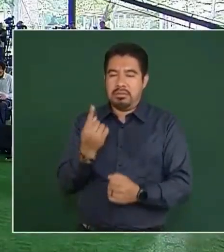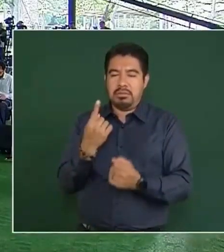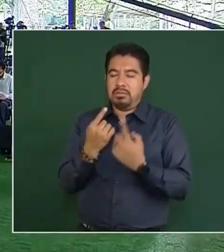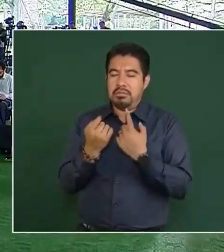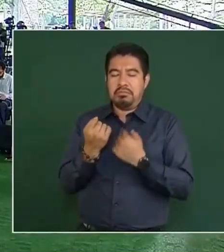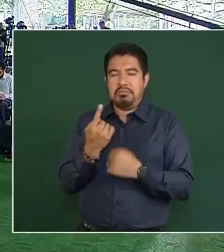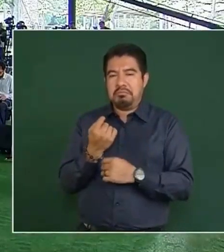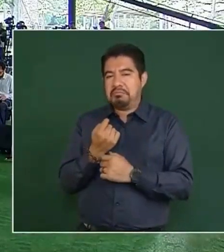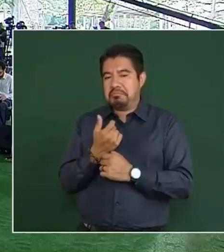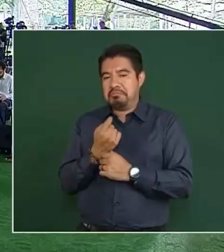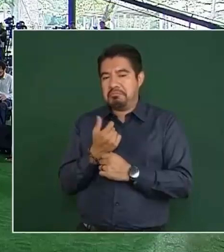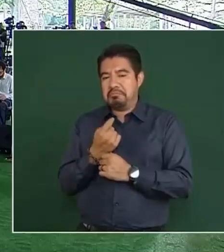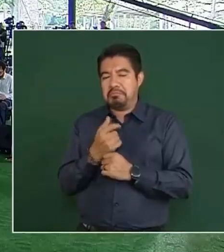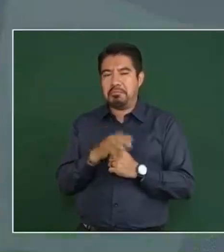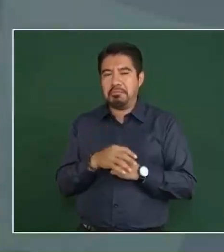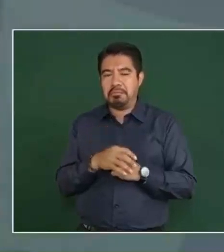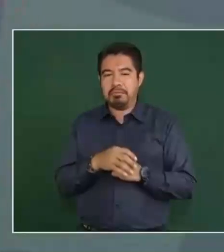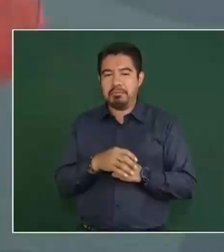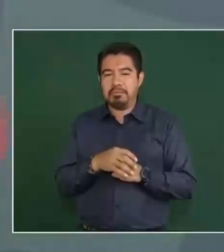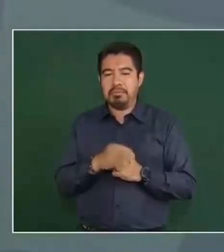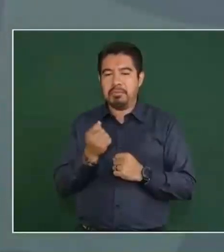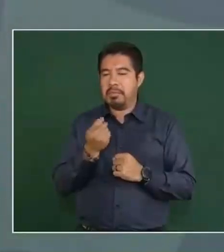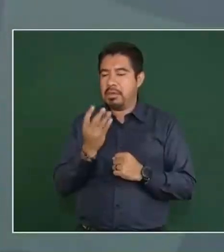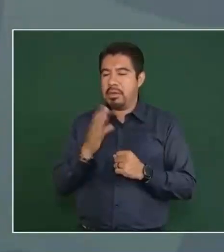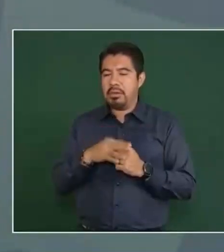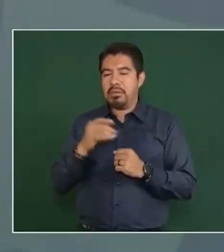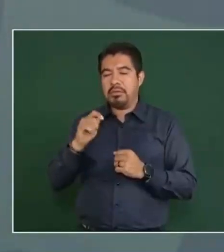Los más famosos, pues sí,